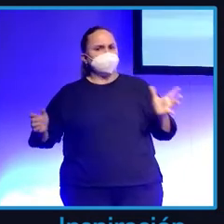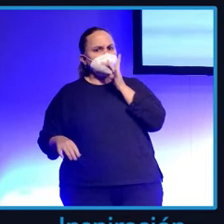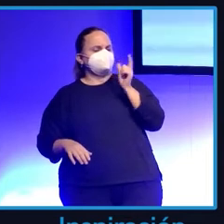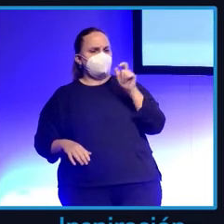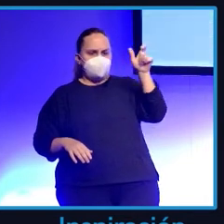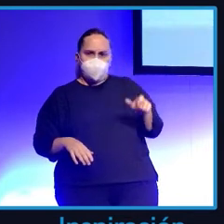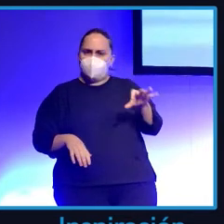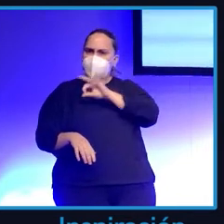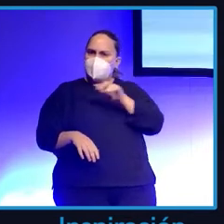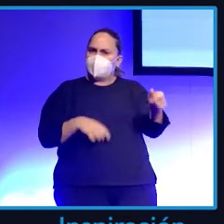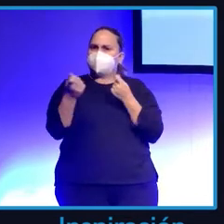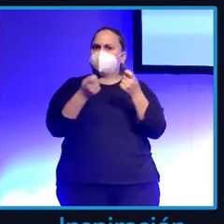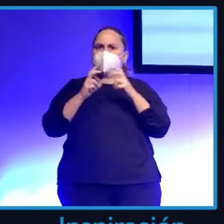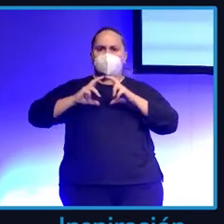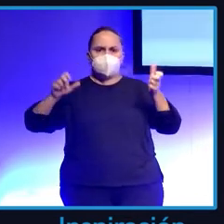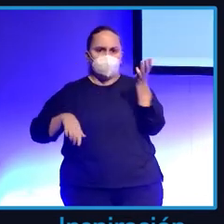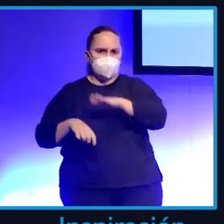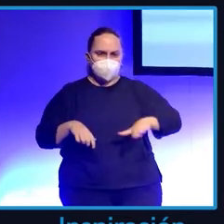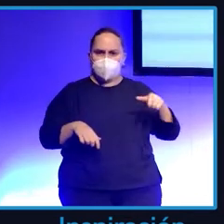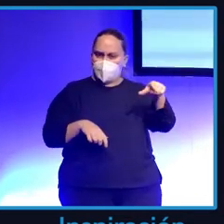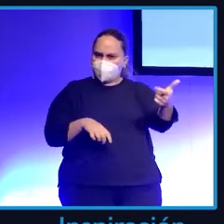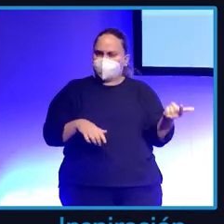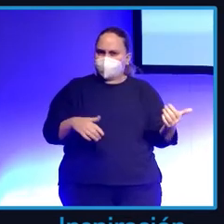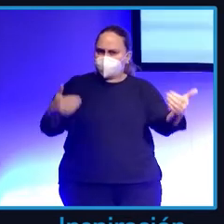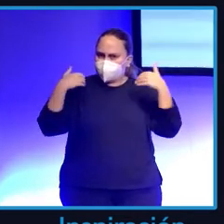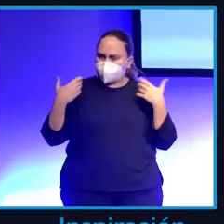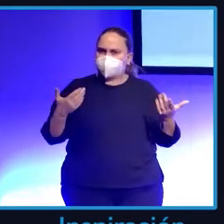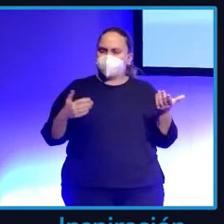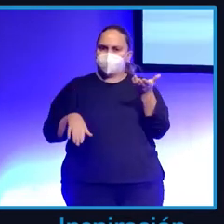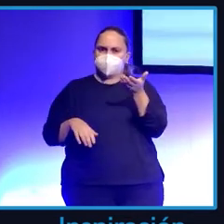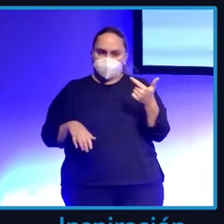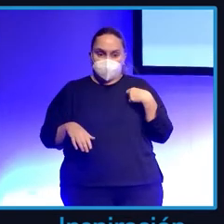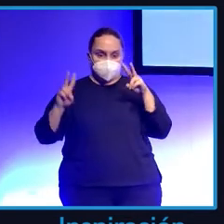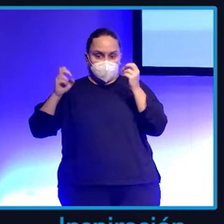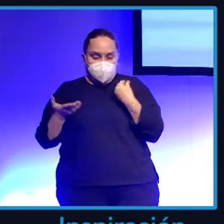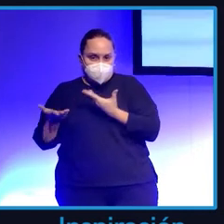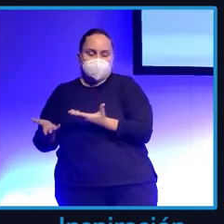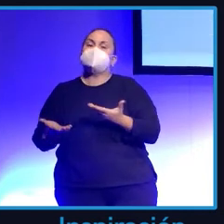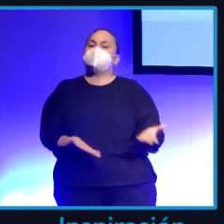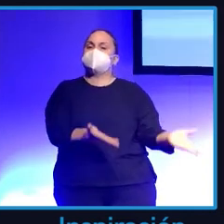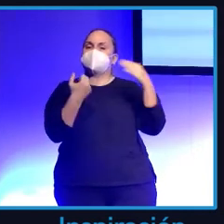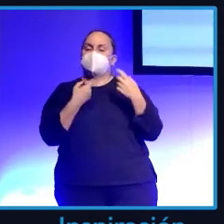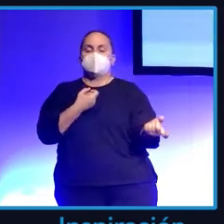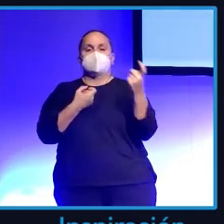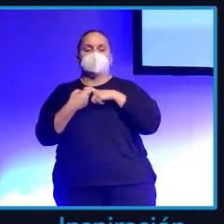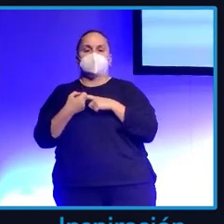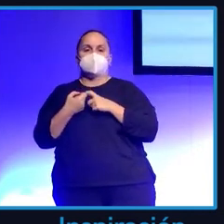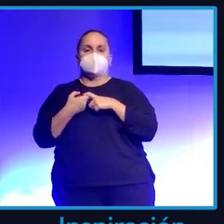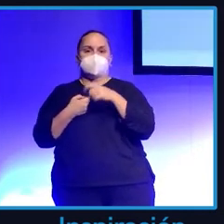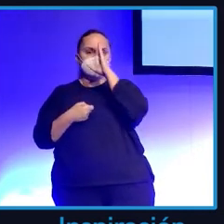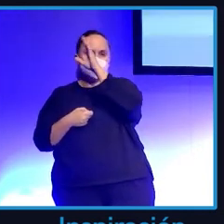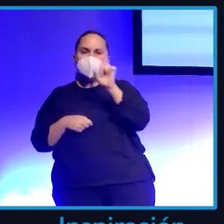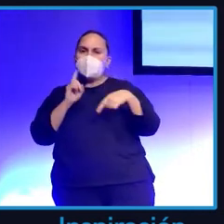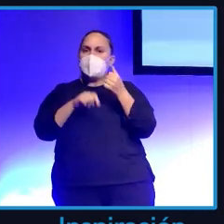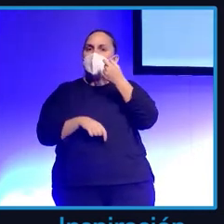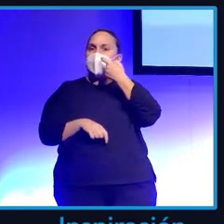señor es el que lleva todo el negociado de la obesidad infantil en España y son los temas que yo trato. Hicimos un directo, luego Pedro Sánchez, no sé por qué, me invitó a